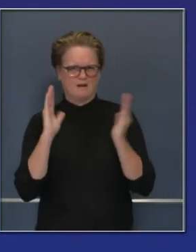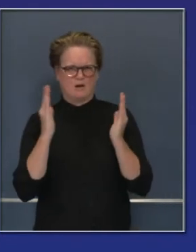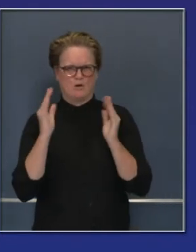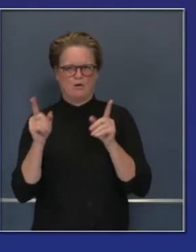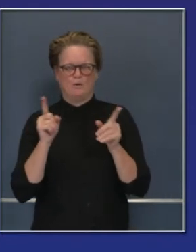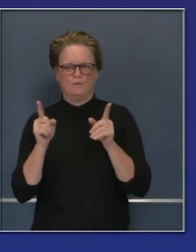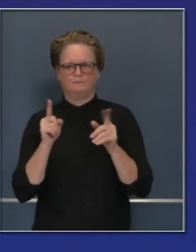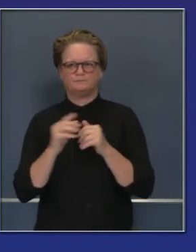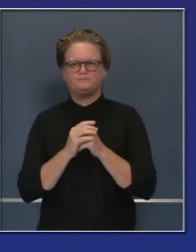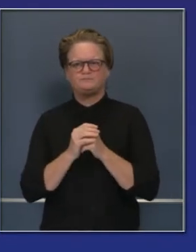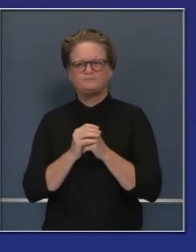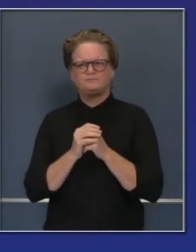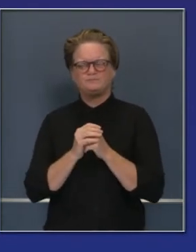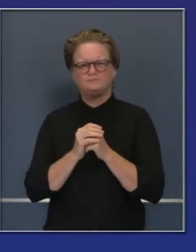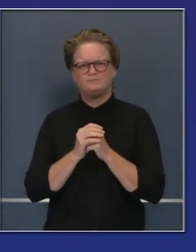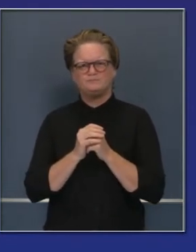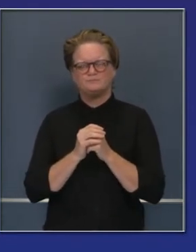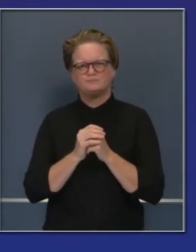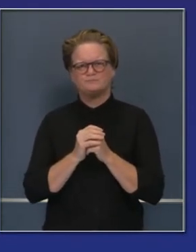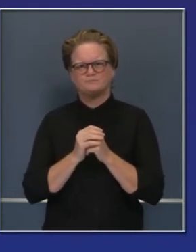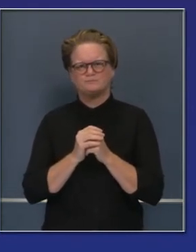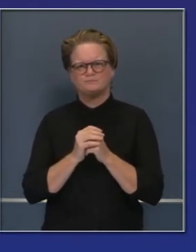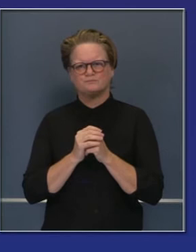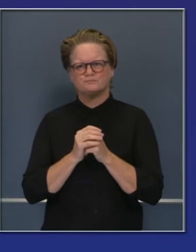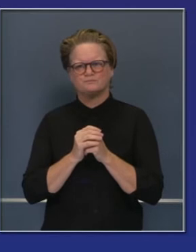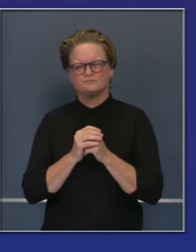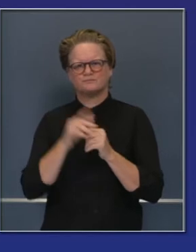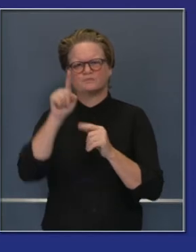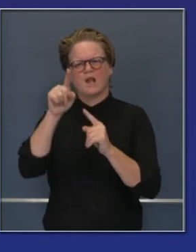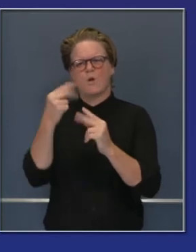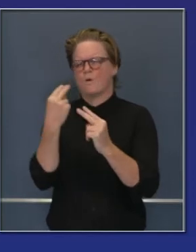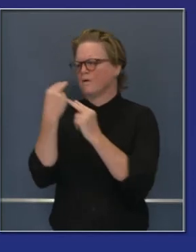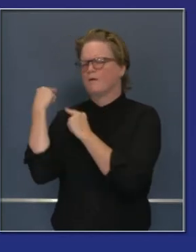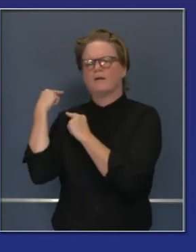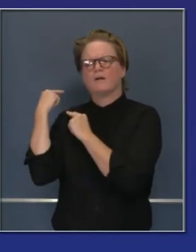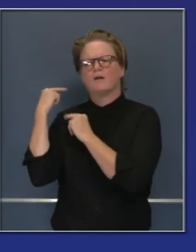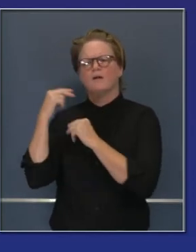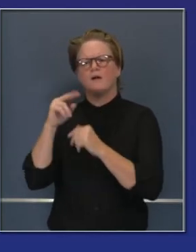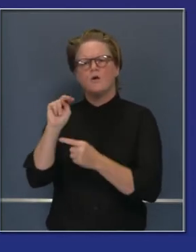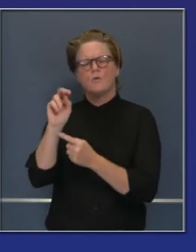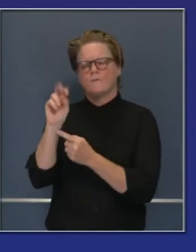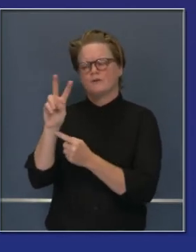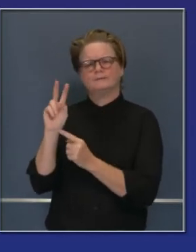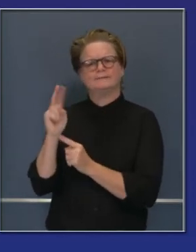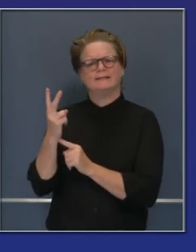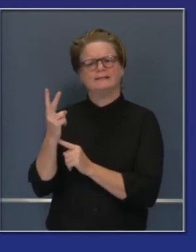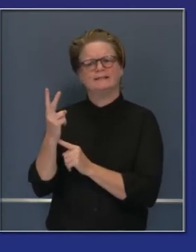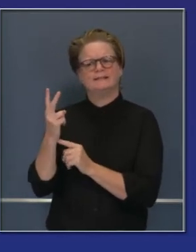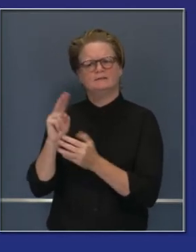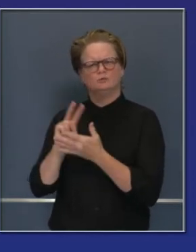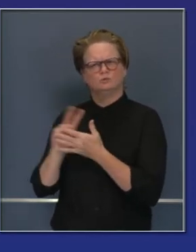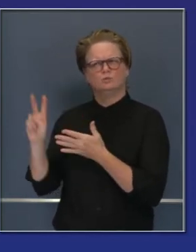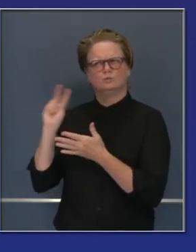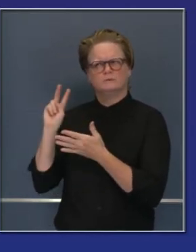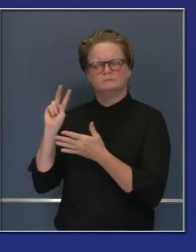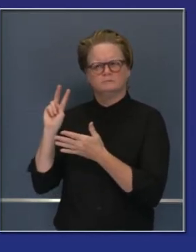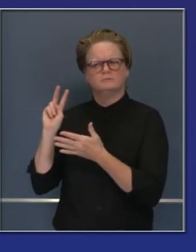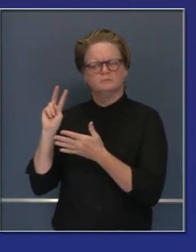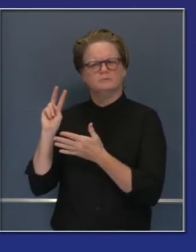números en estos casos. Aquí también pueden ver en particular, viendo dónde estábamos el 2 de noviembre,